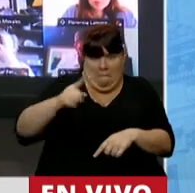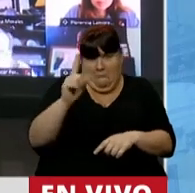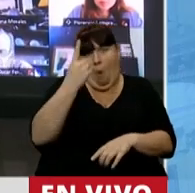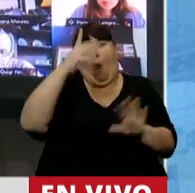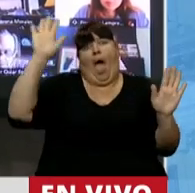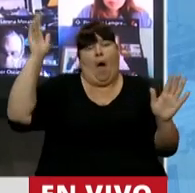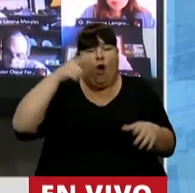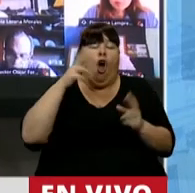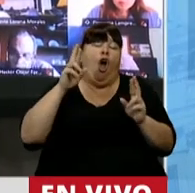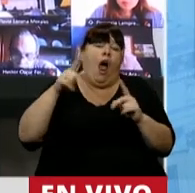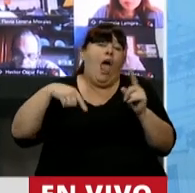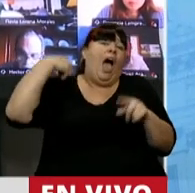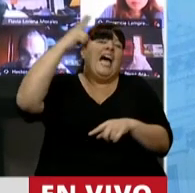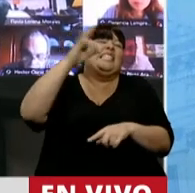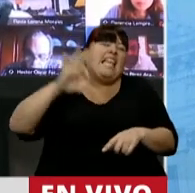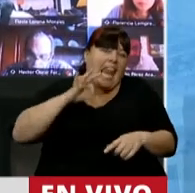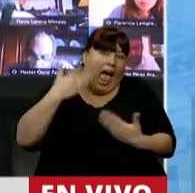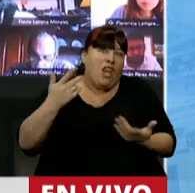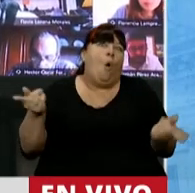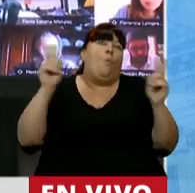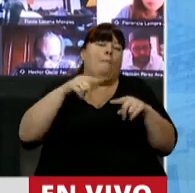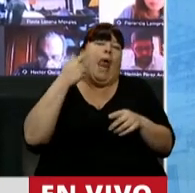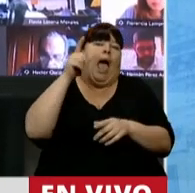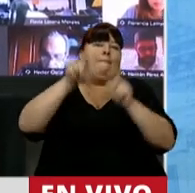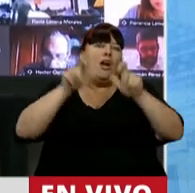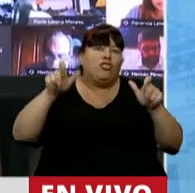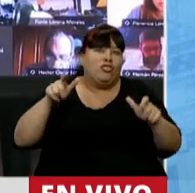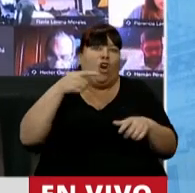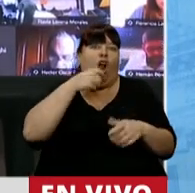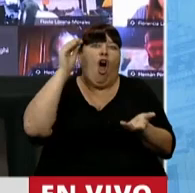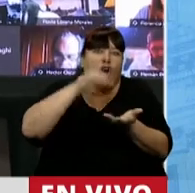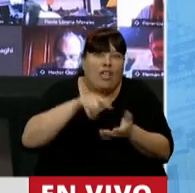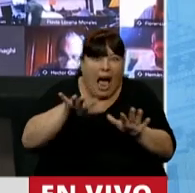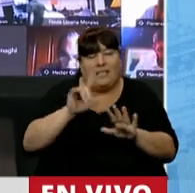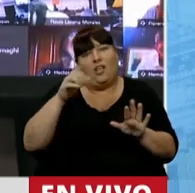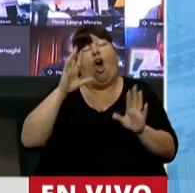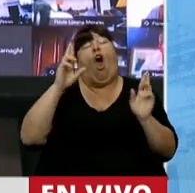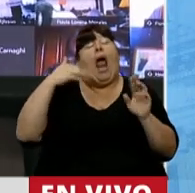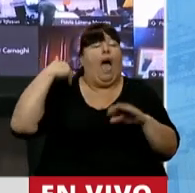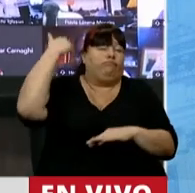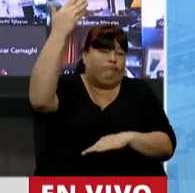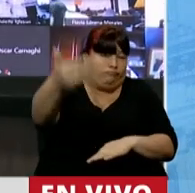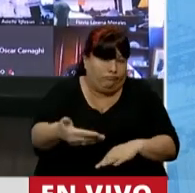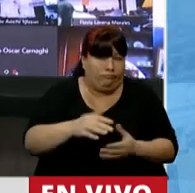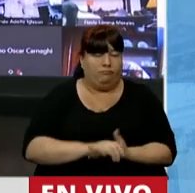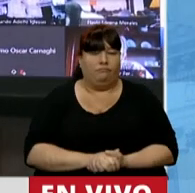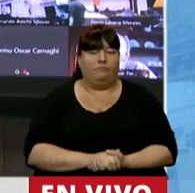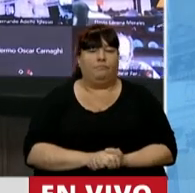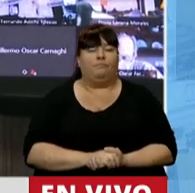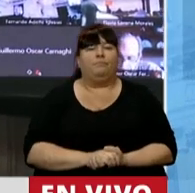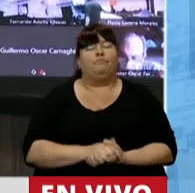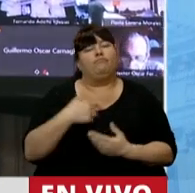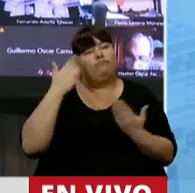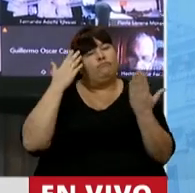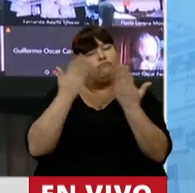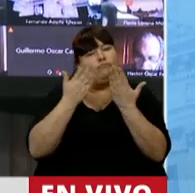pasen otra vez por lo menos 100 años para que la humanidad tenga que enfrentarse a una situación como esta. En el